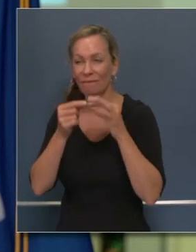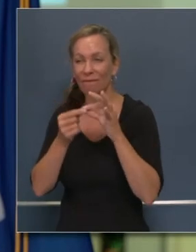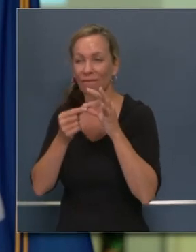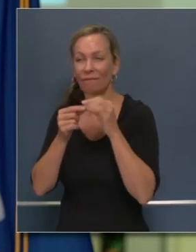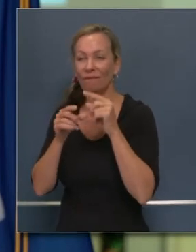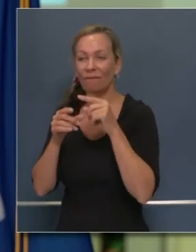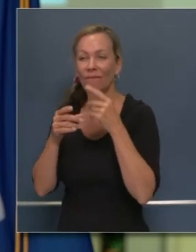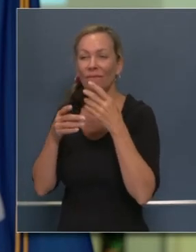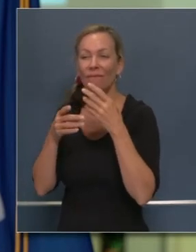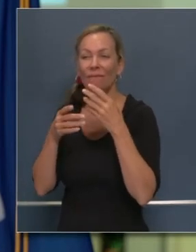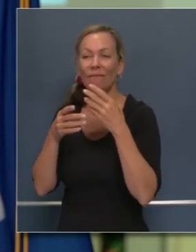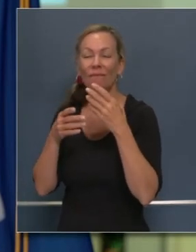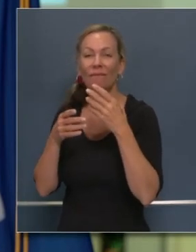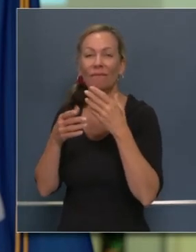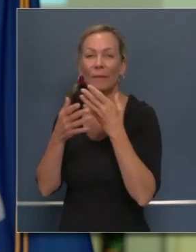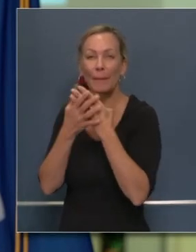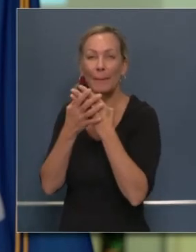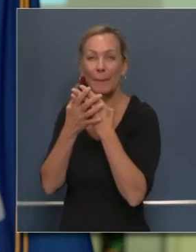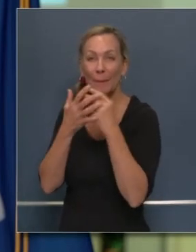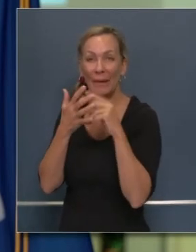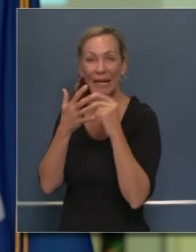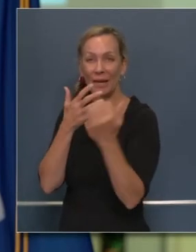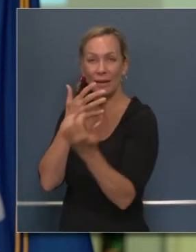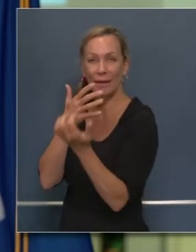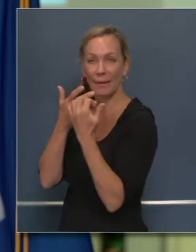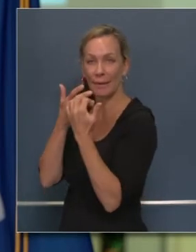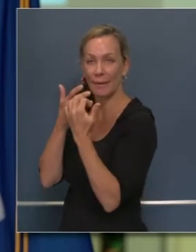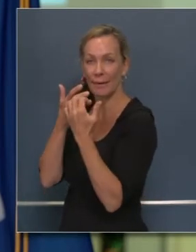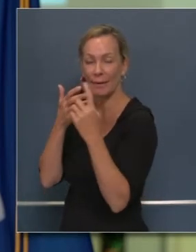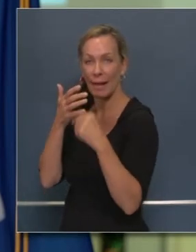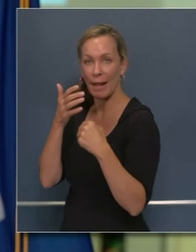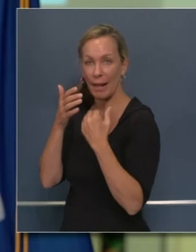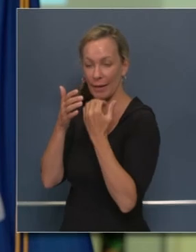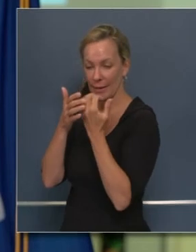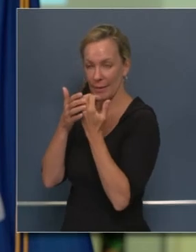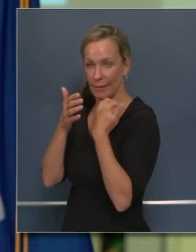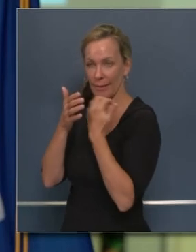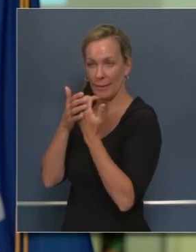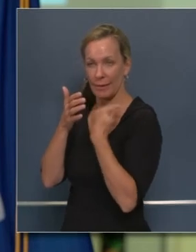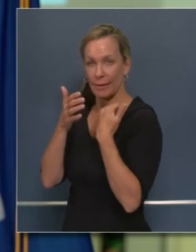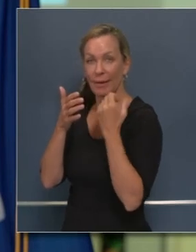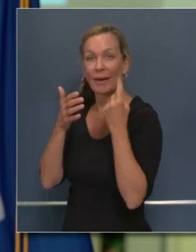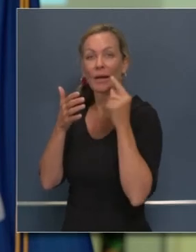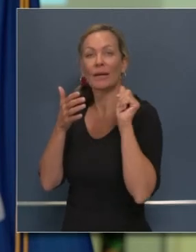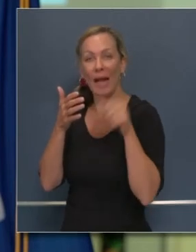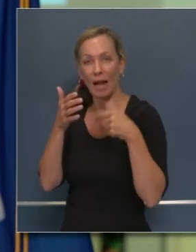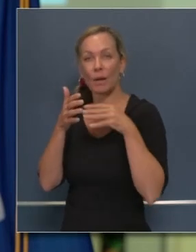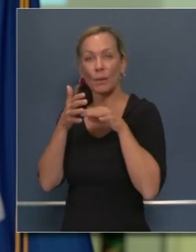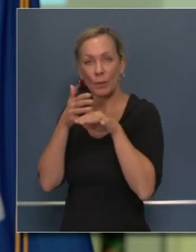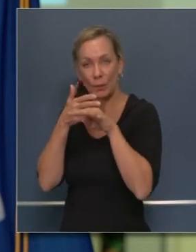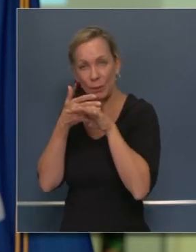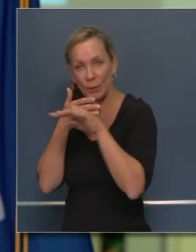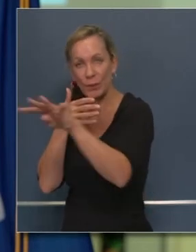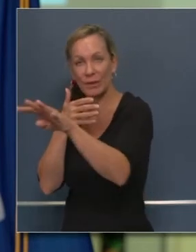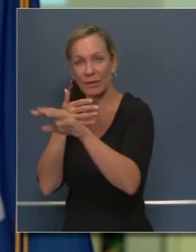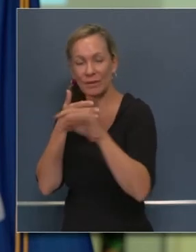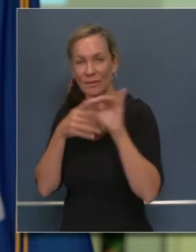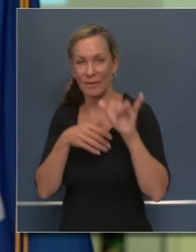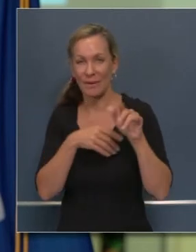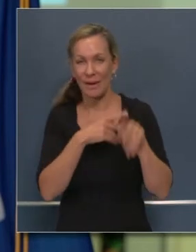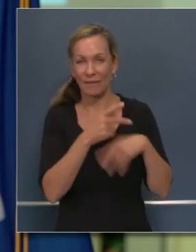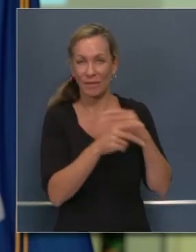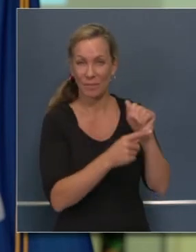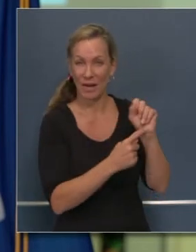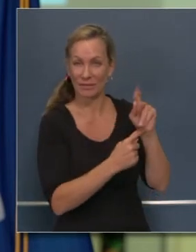inhalar el contenido. Eso ayuda con los incendios forestales o con la inhalación de humo.